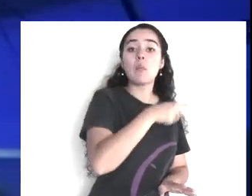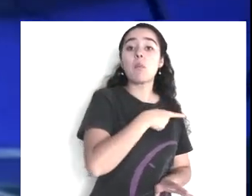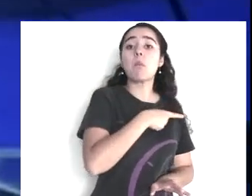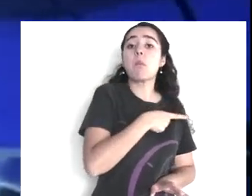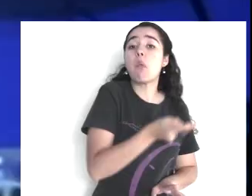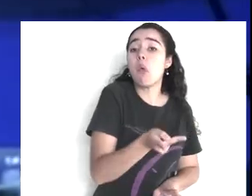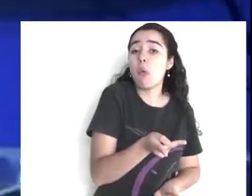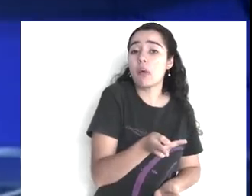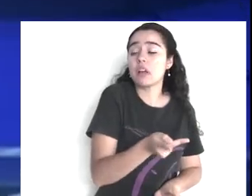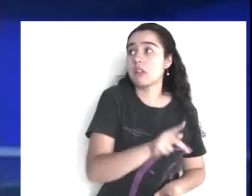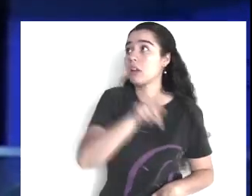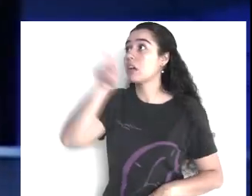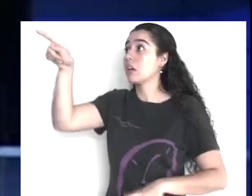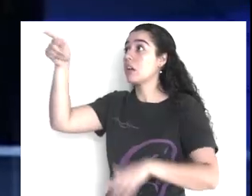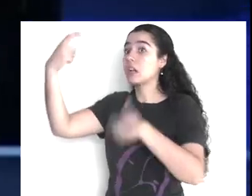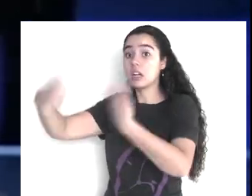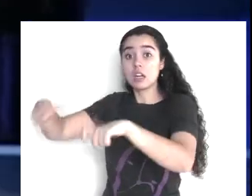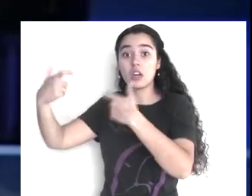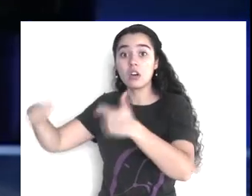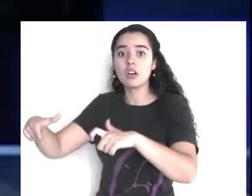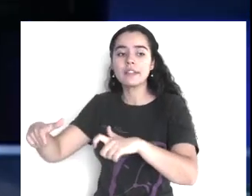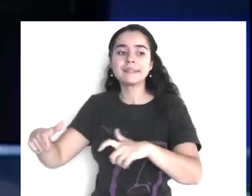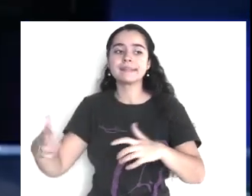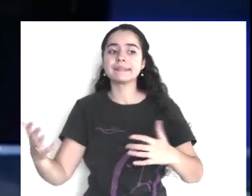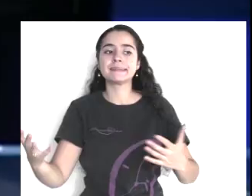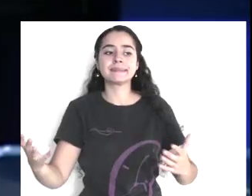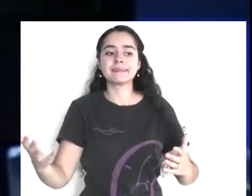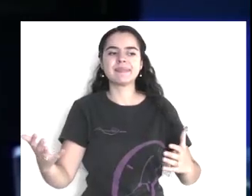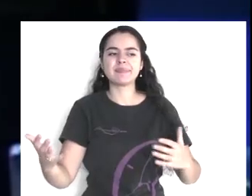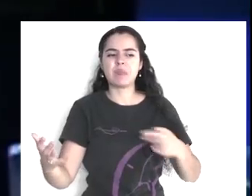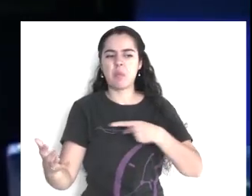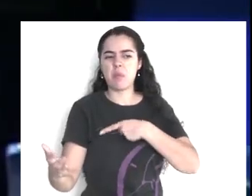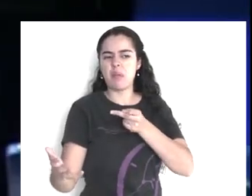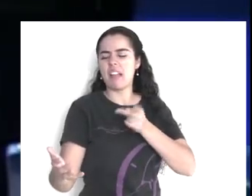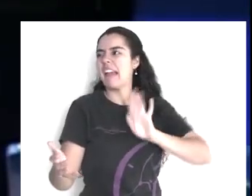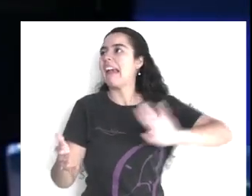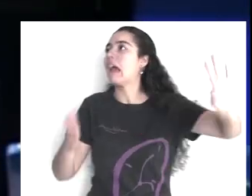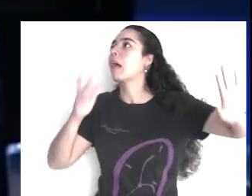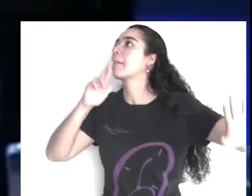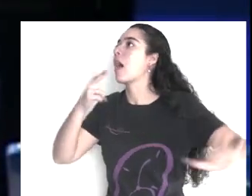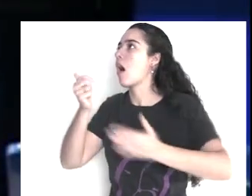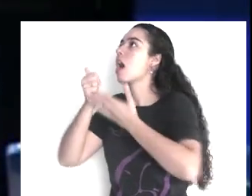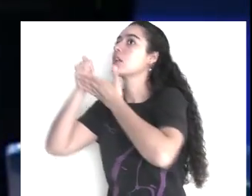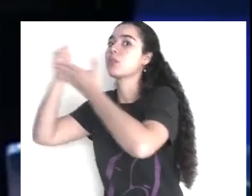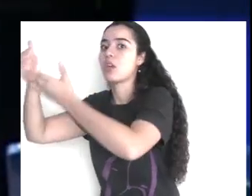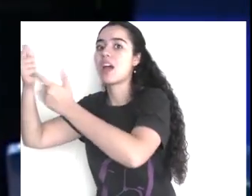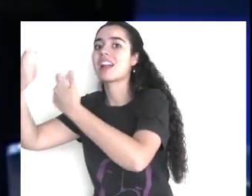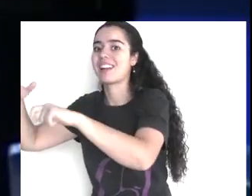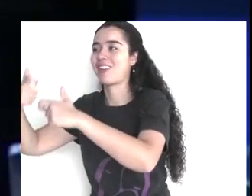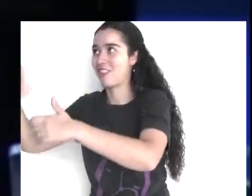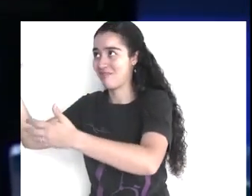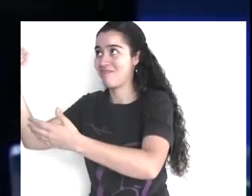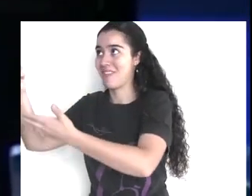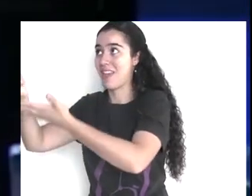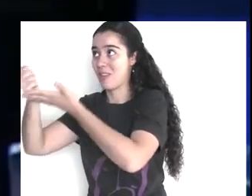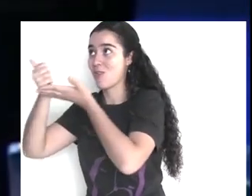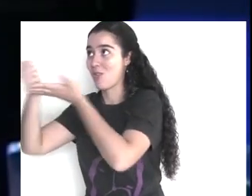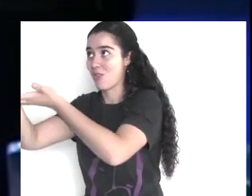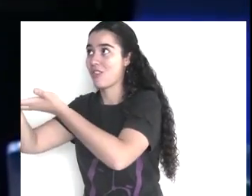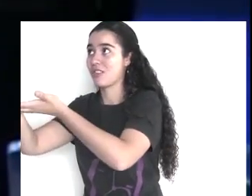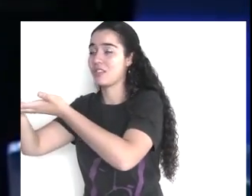representa, al pobre, al que no tiene dinero, al que, no tiene amigos, influyentes,